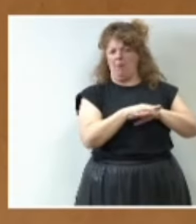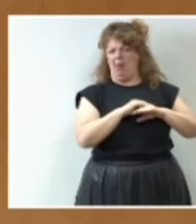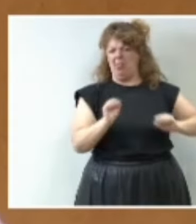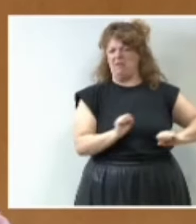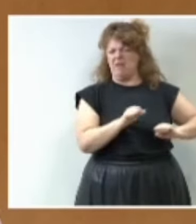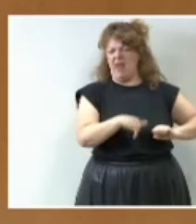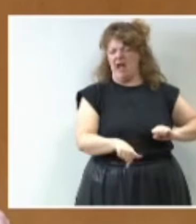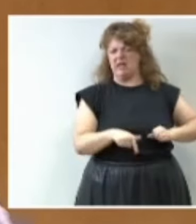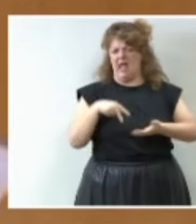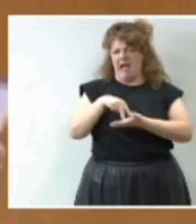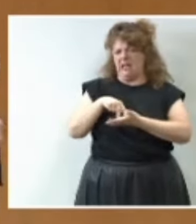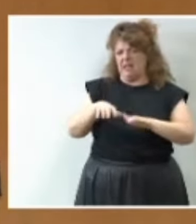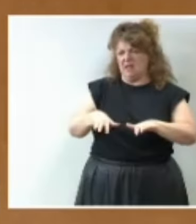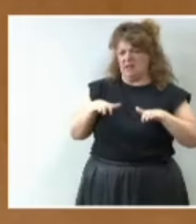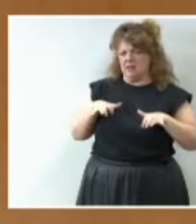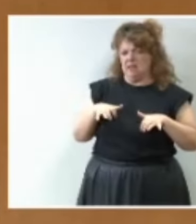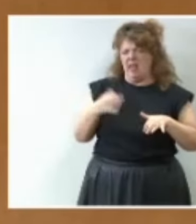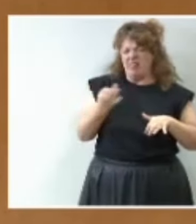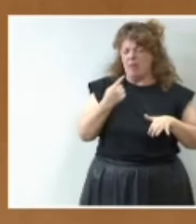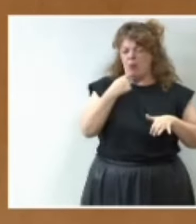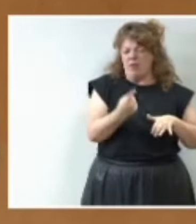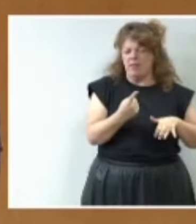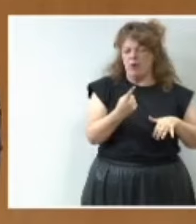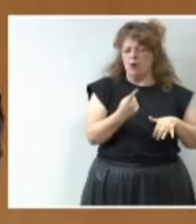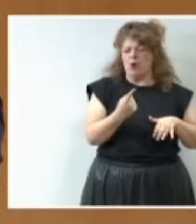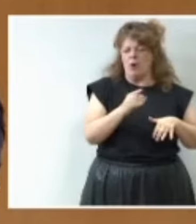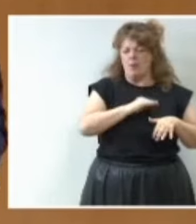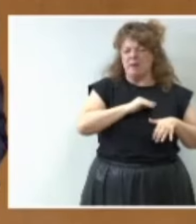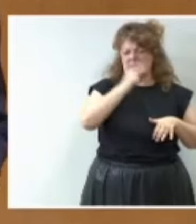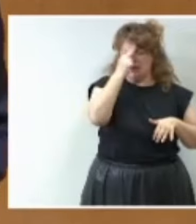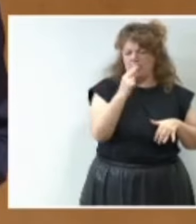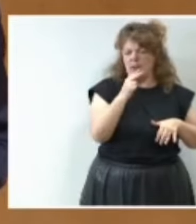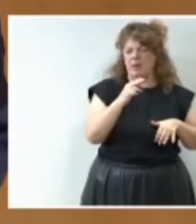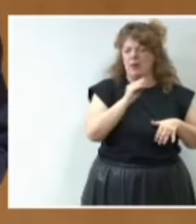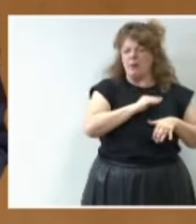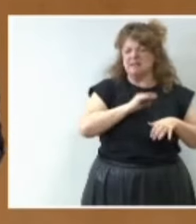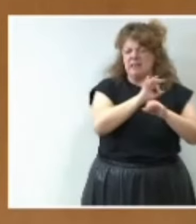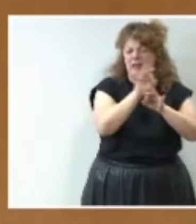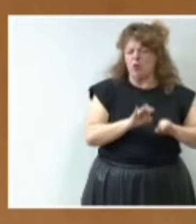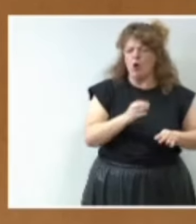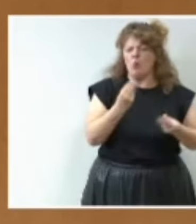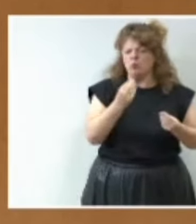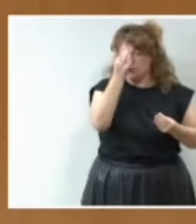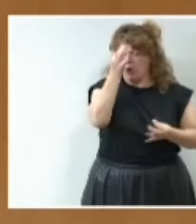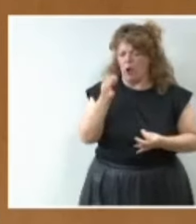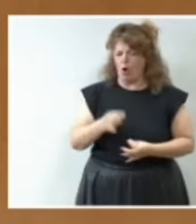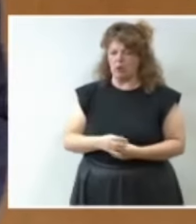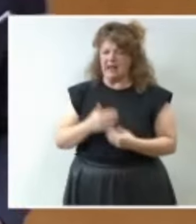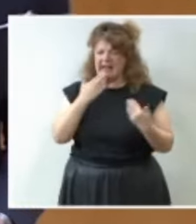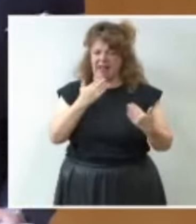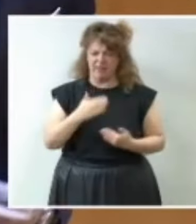hoy aquí en la cámara eso sí debo decirle con bastante respeto bastante educación y mucho rigor muchas gracias